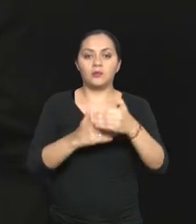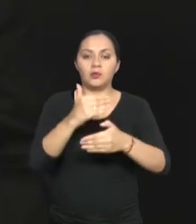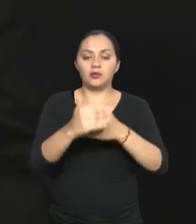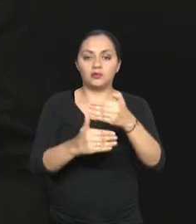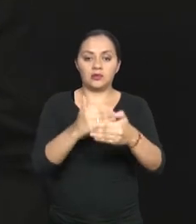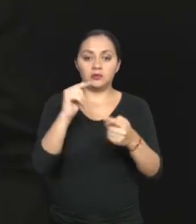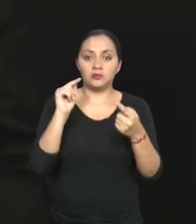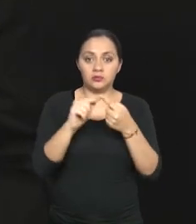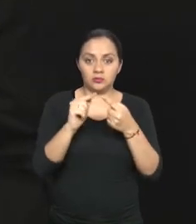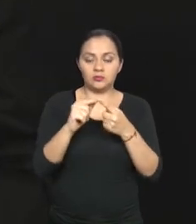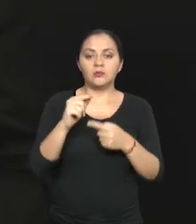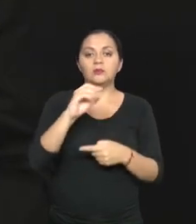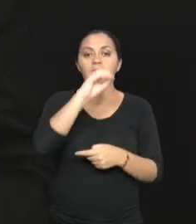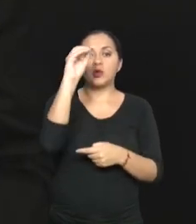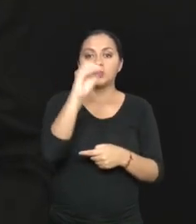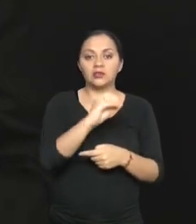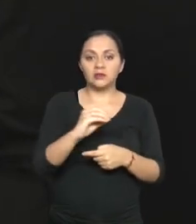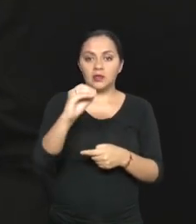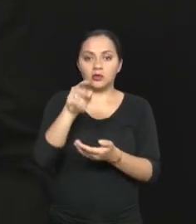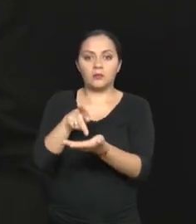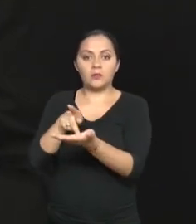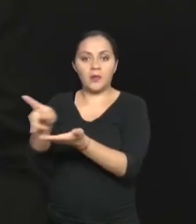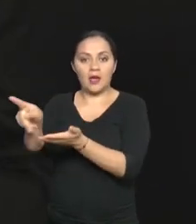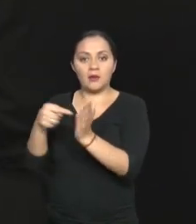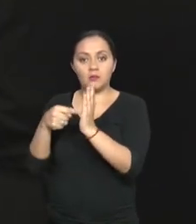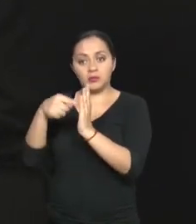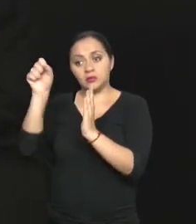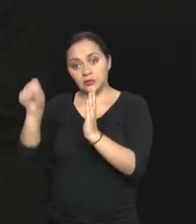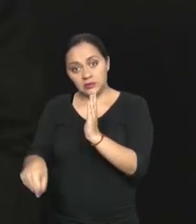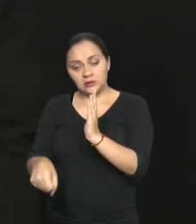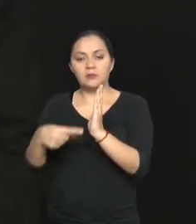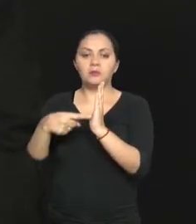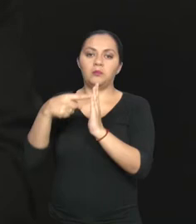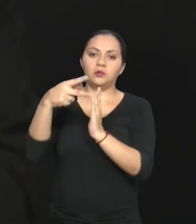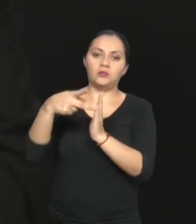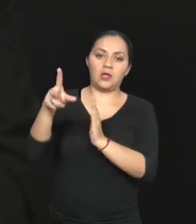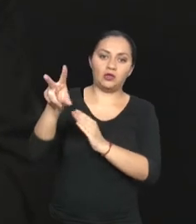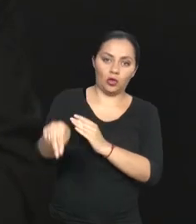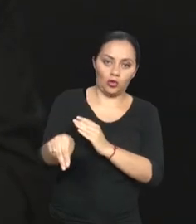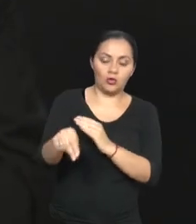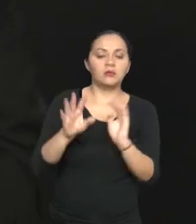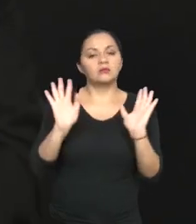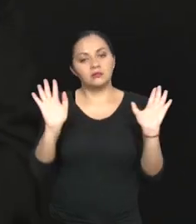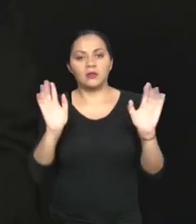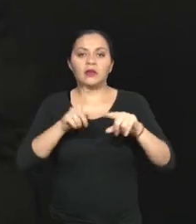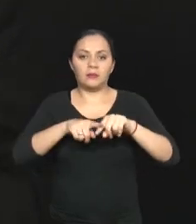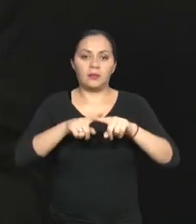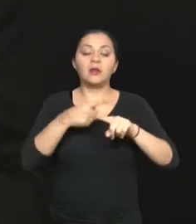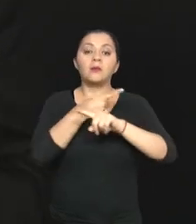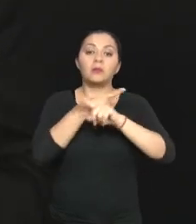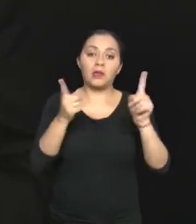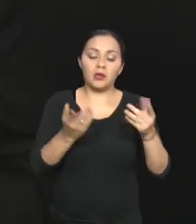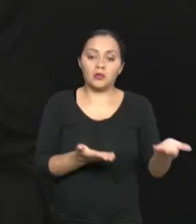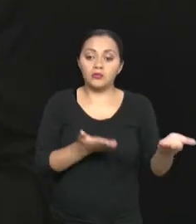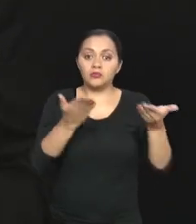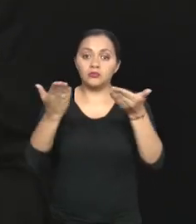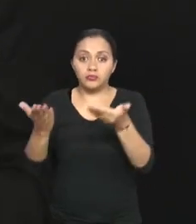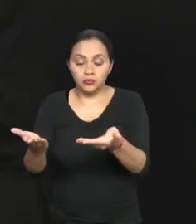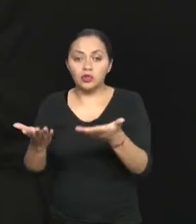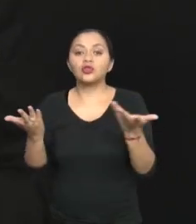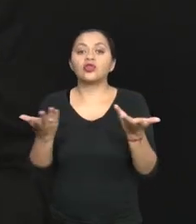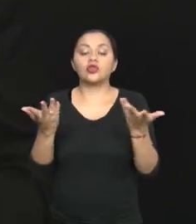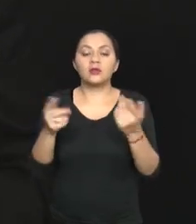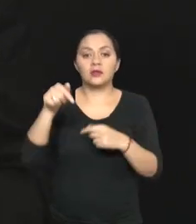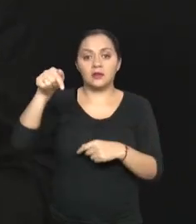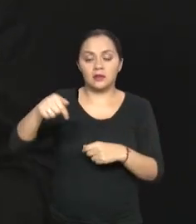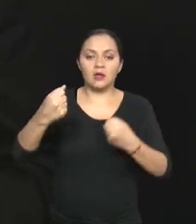de tributos fue exonerado y a partir de eso, pues, la asignación de un aforo, o sea, este físico por lo general en el tema